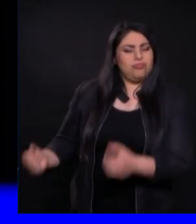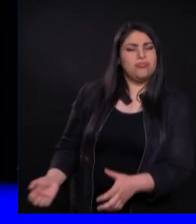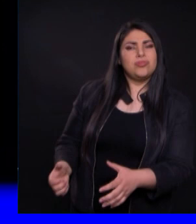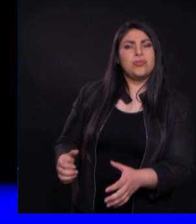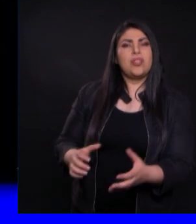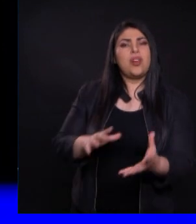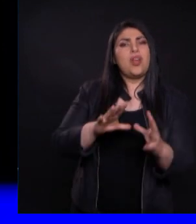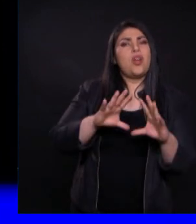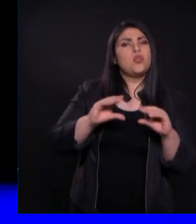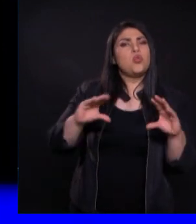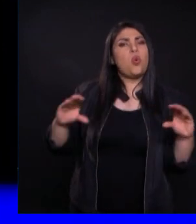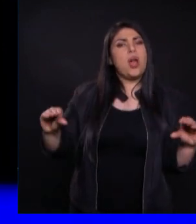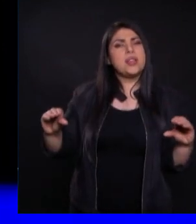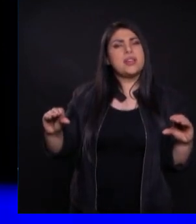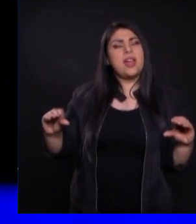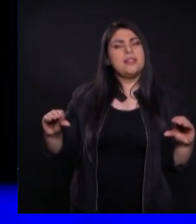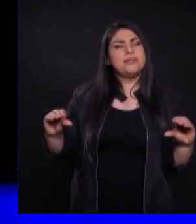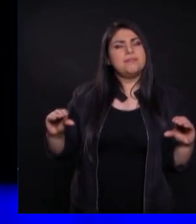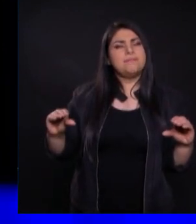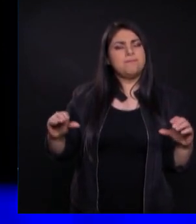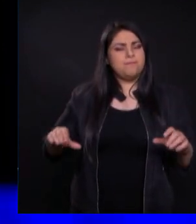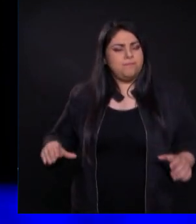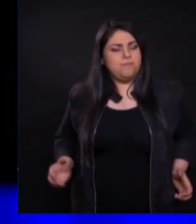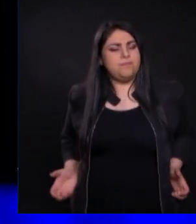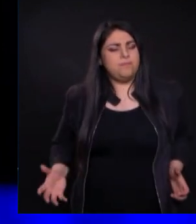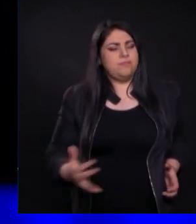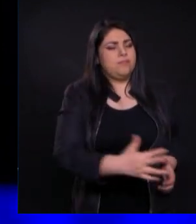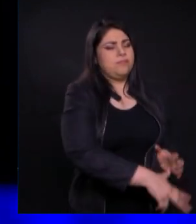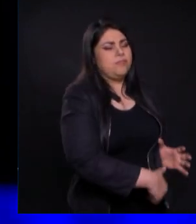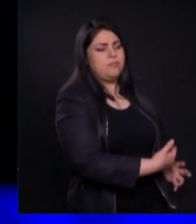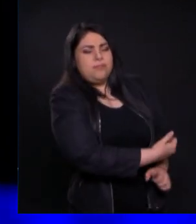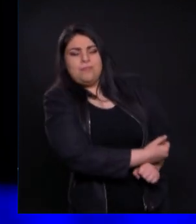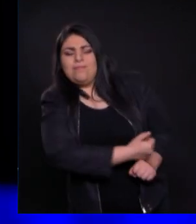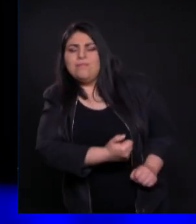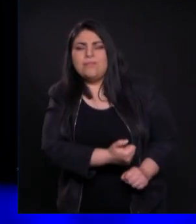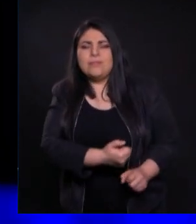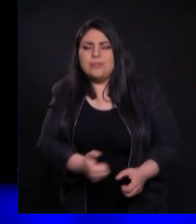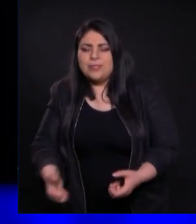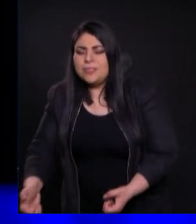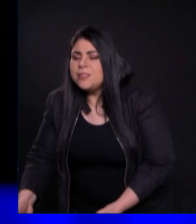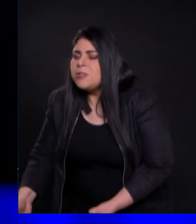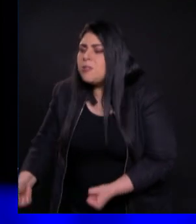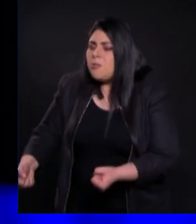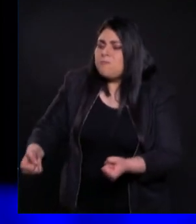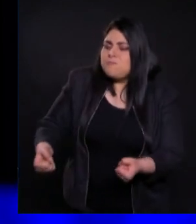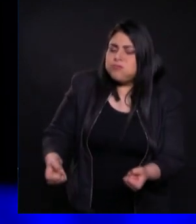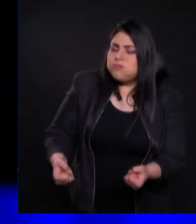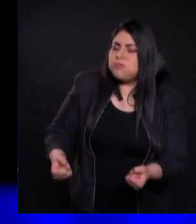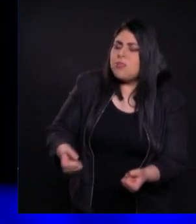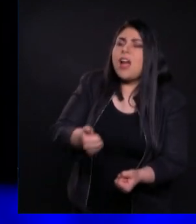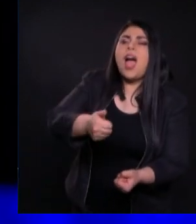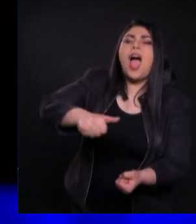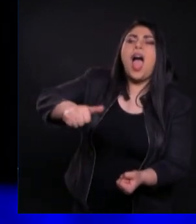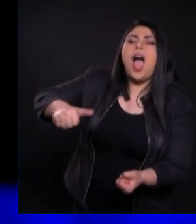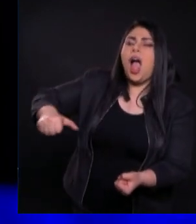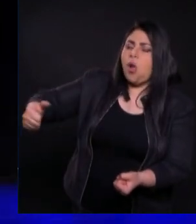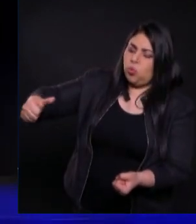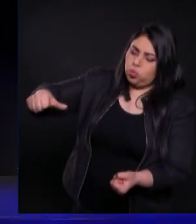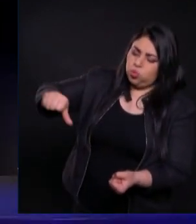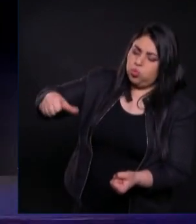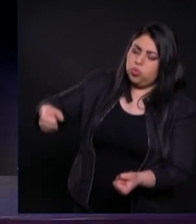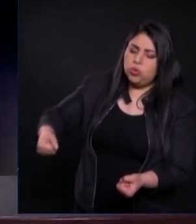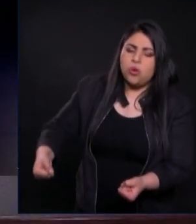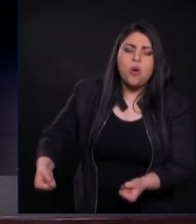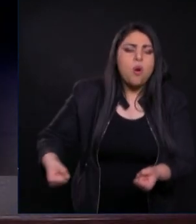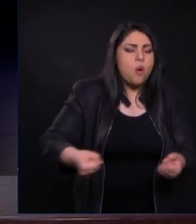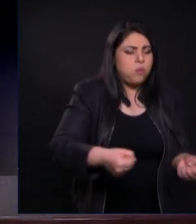Se la ceñó Luego puso Agua en su Lebrío Y comenzó A lavar Los pies De los discípulos Y a enjuagarlos Con la toalla Con